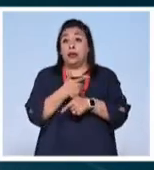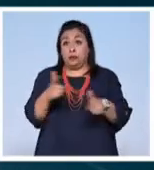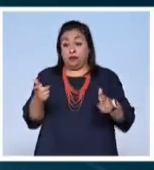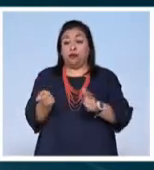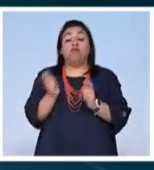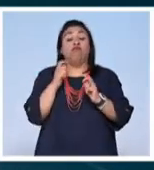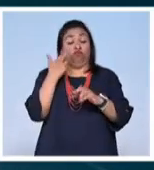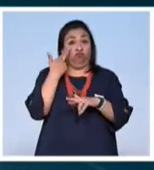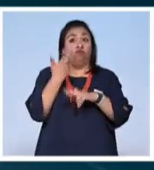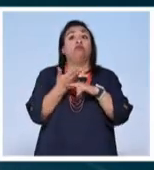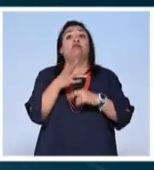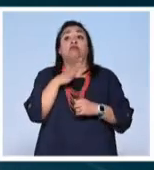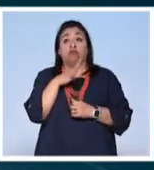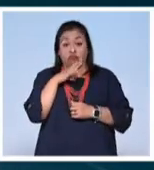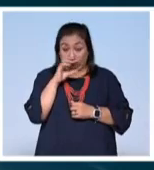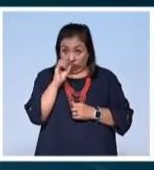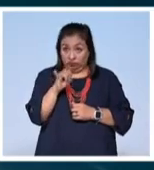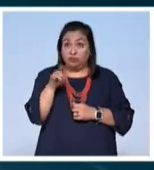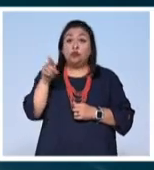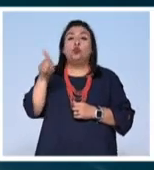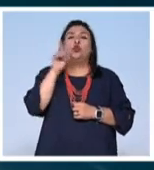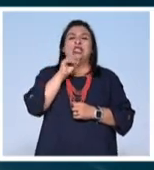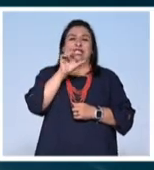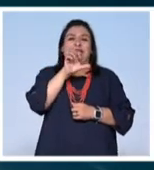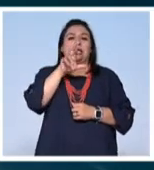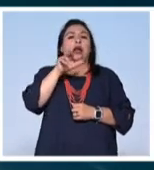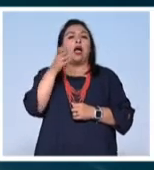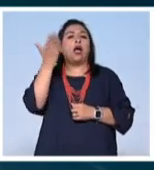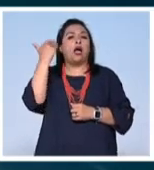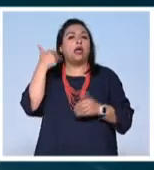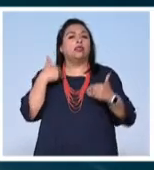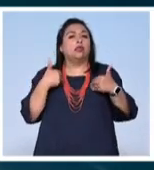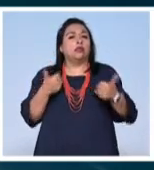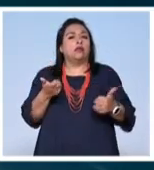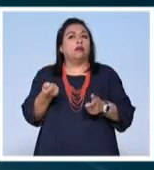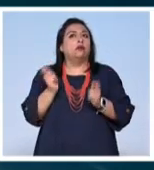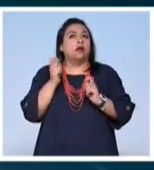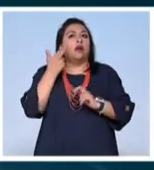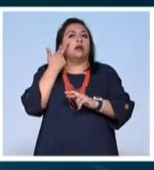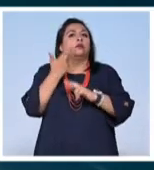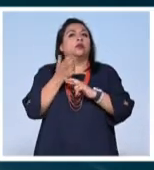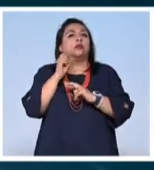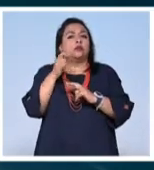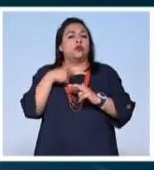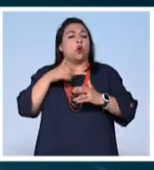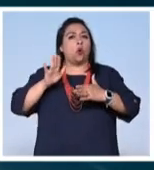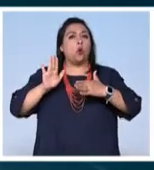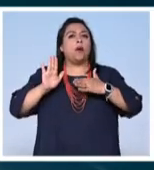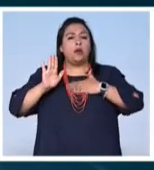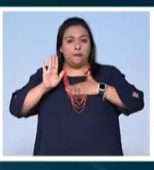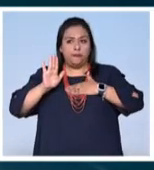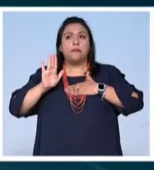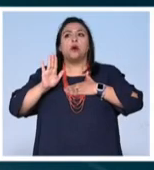responsabilidades. Entonces ella entendía esas responsabilidades y ese compromiso.